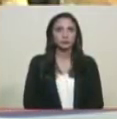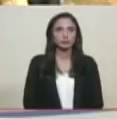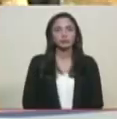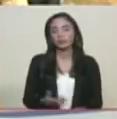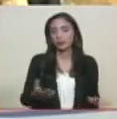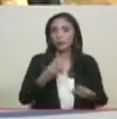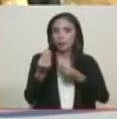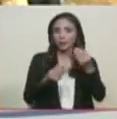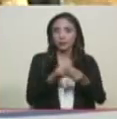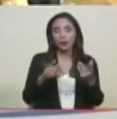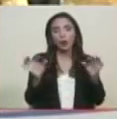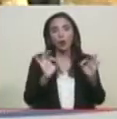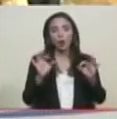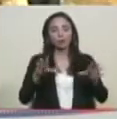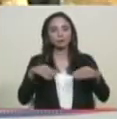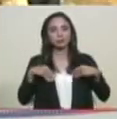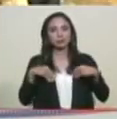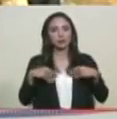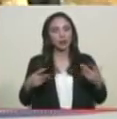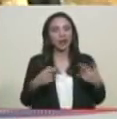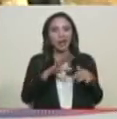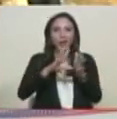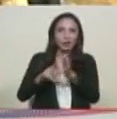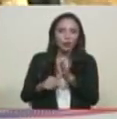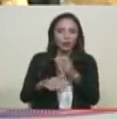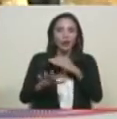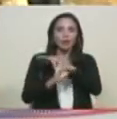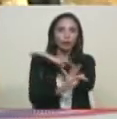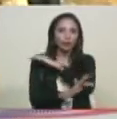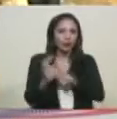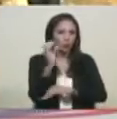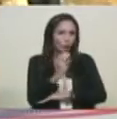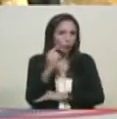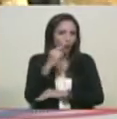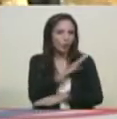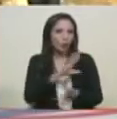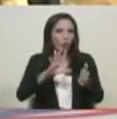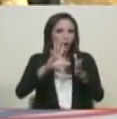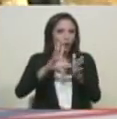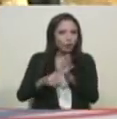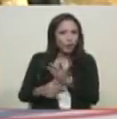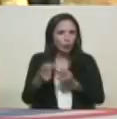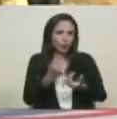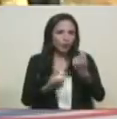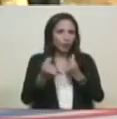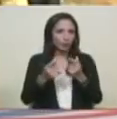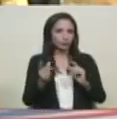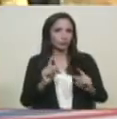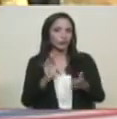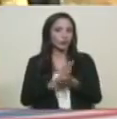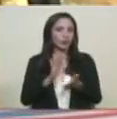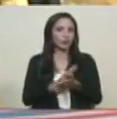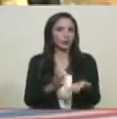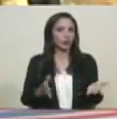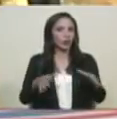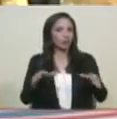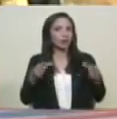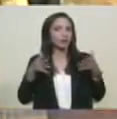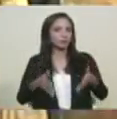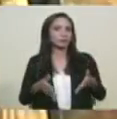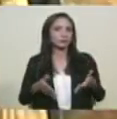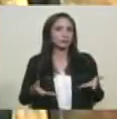Llegó la hora de hacerlo, nos vamos a seguir dejando robar en la frontera de Colombia. Nos dejamos robar. Vamos a quedarnos quietos, pues. No hagamos nada.